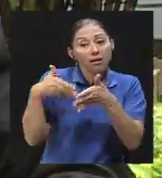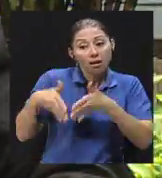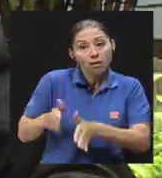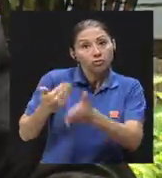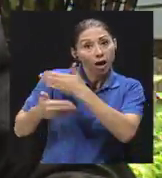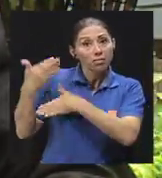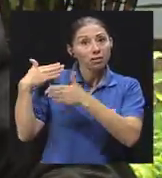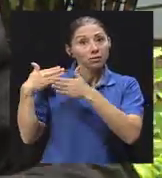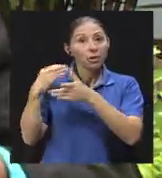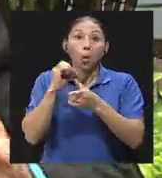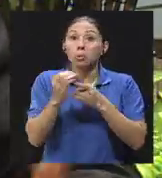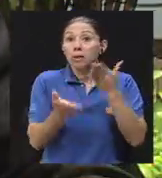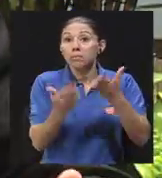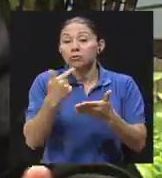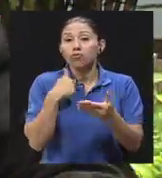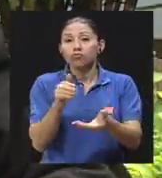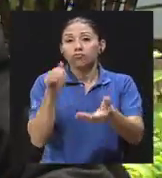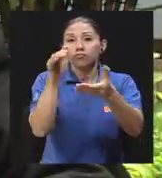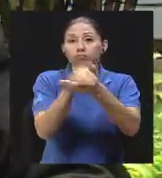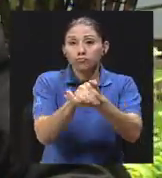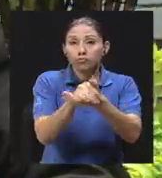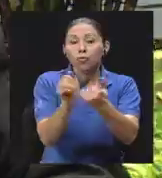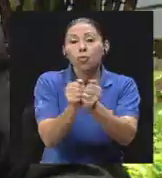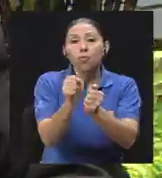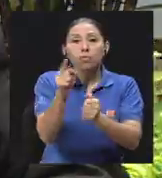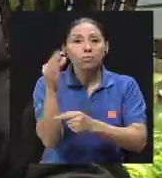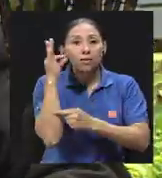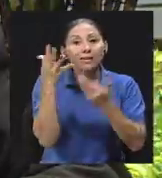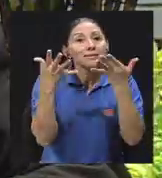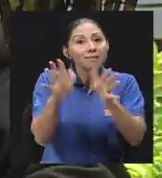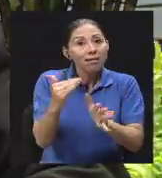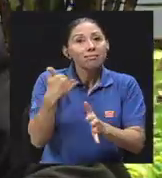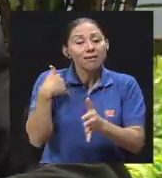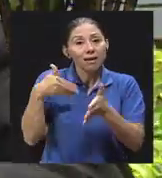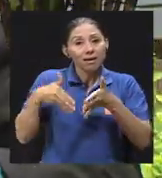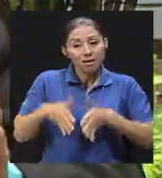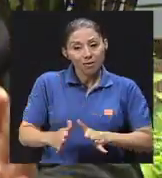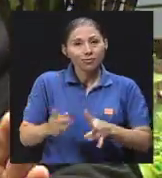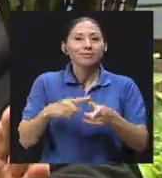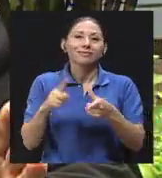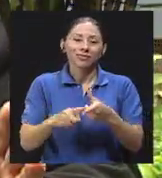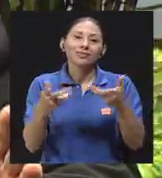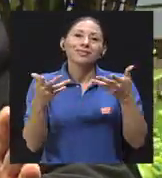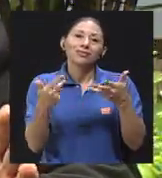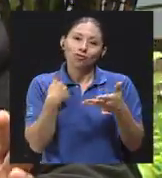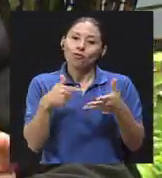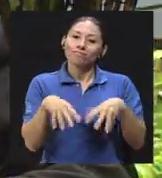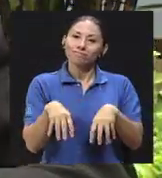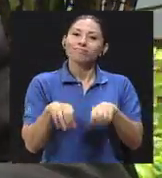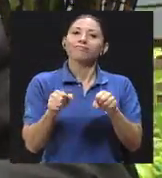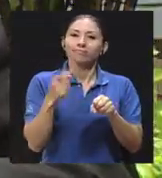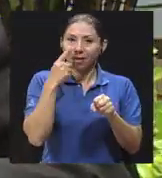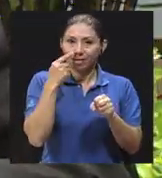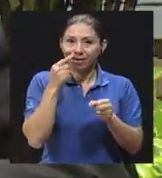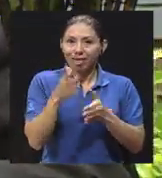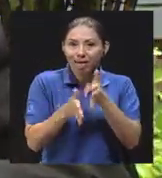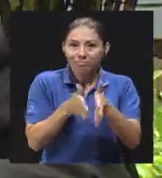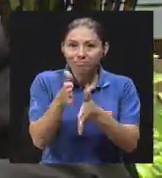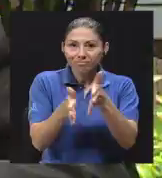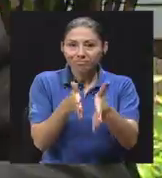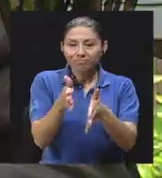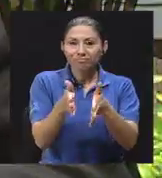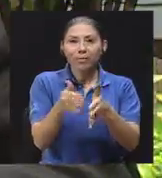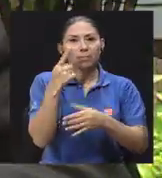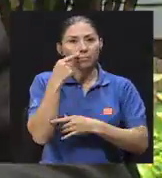hijos. Entonces yo ejerzo también la paternidad. Entonces la paternidad ya no es solo biológica. Digamos,